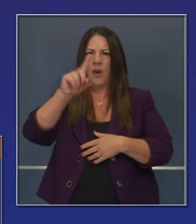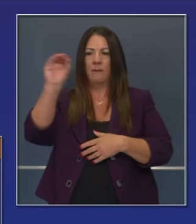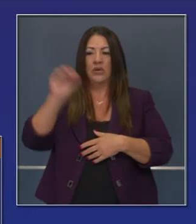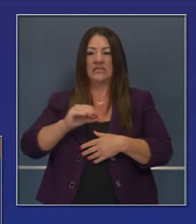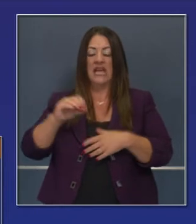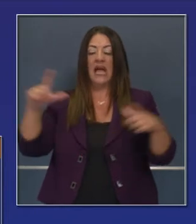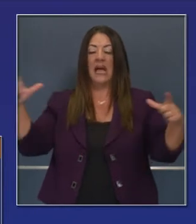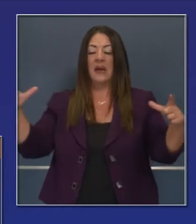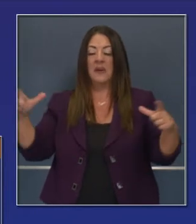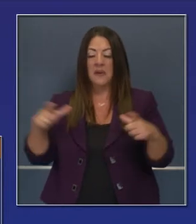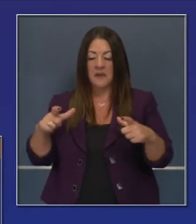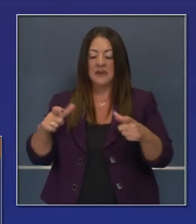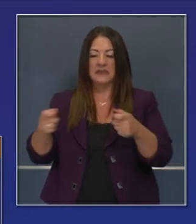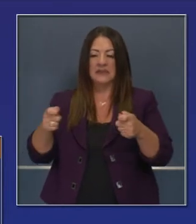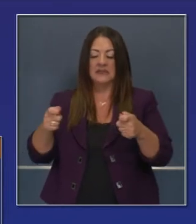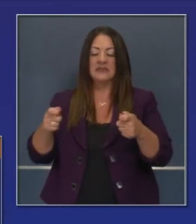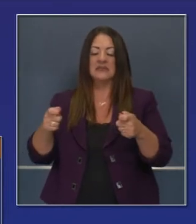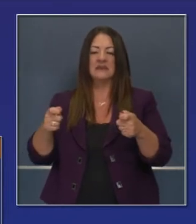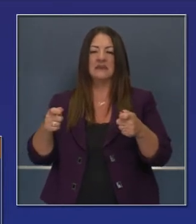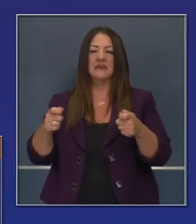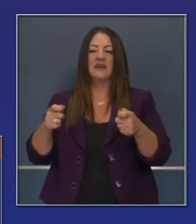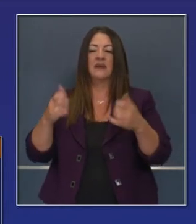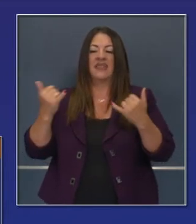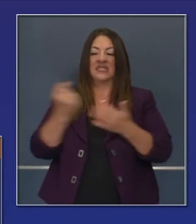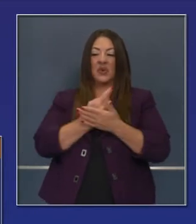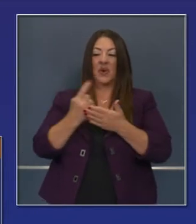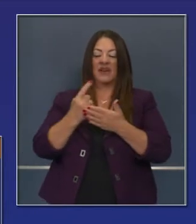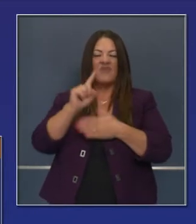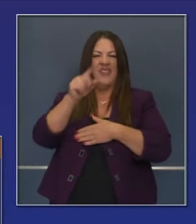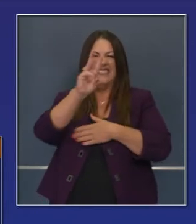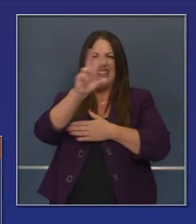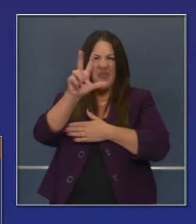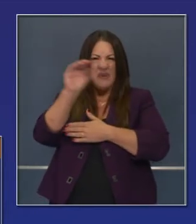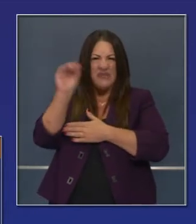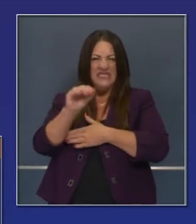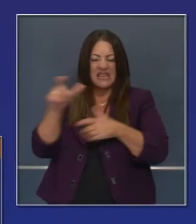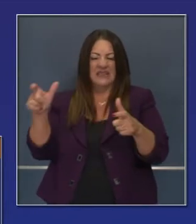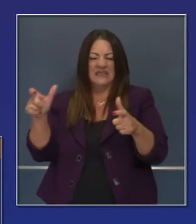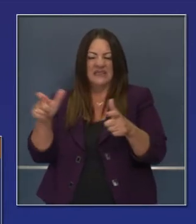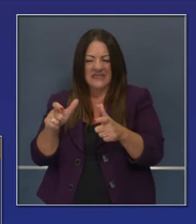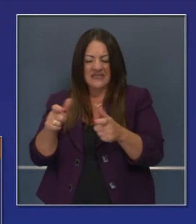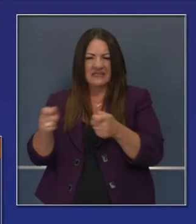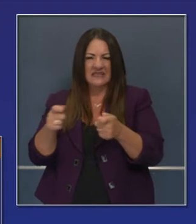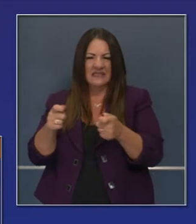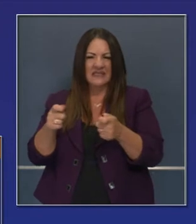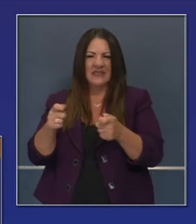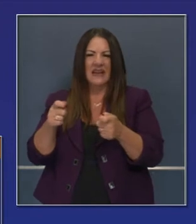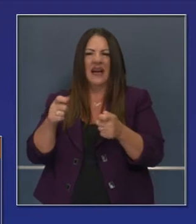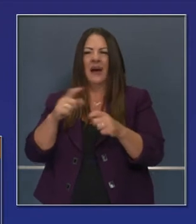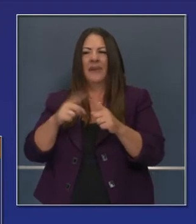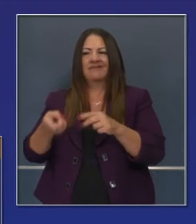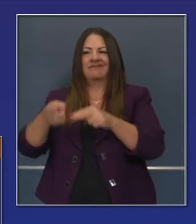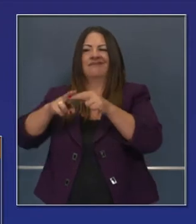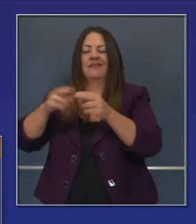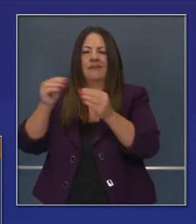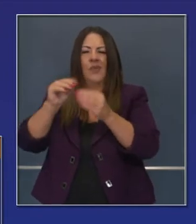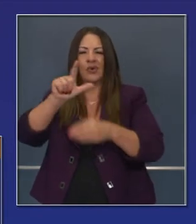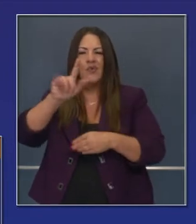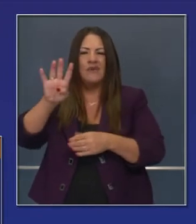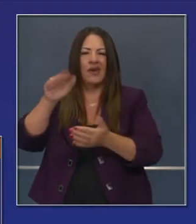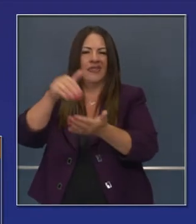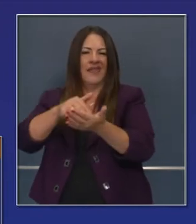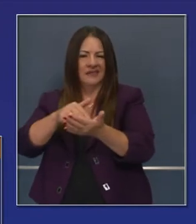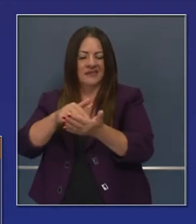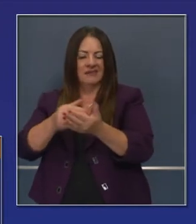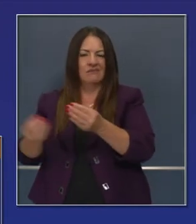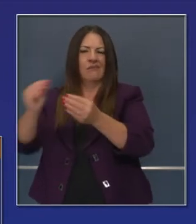terco, difícil de batallar con tensión de 61% la semana pasada. Esta semana 63% y unos